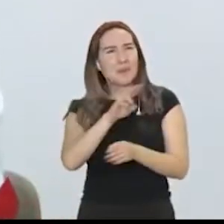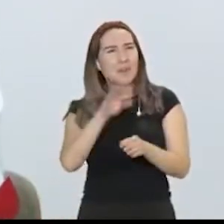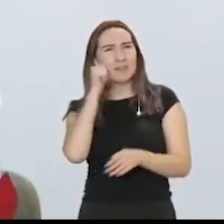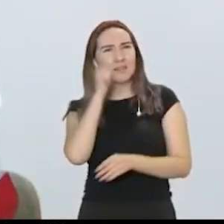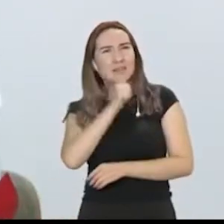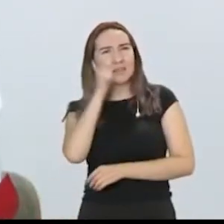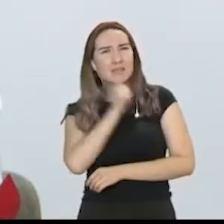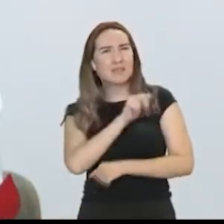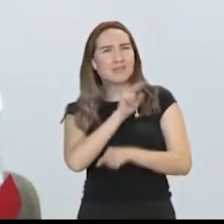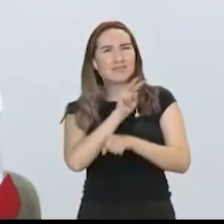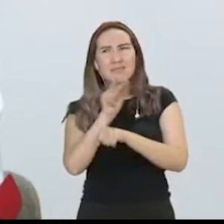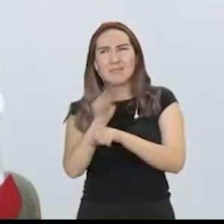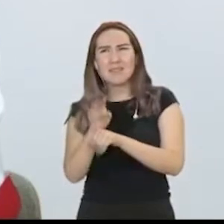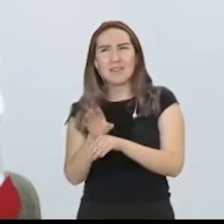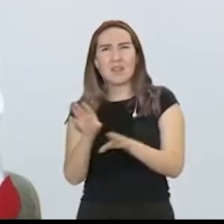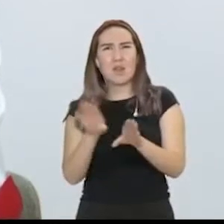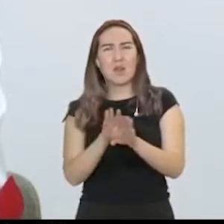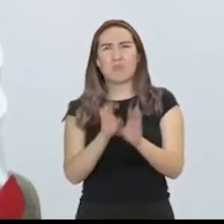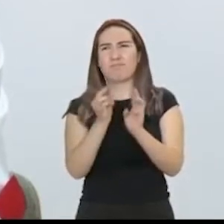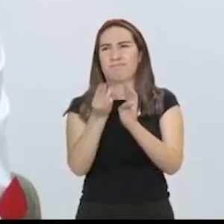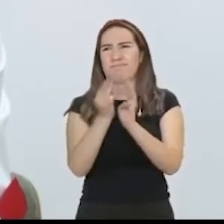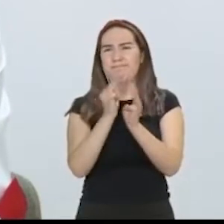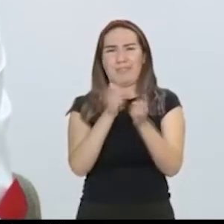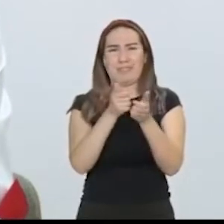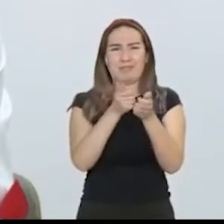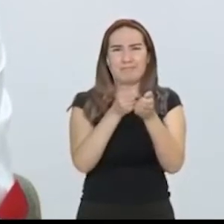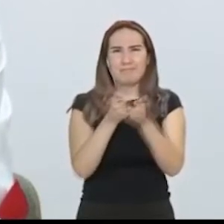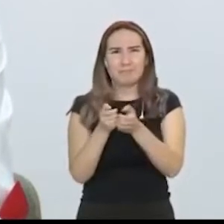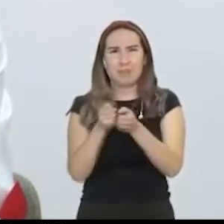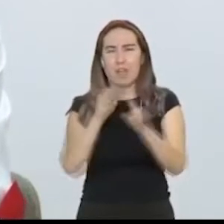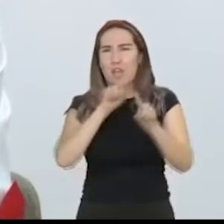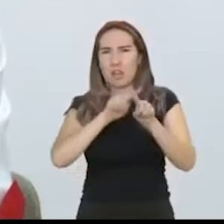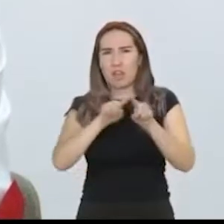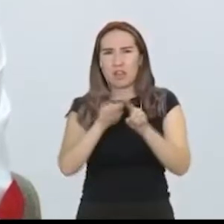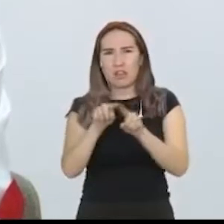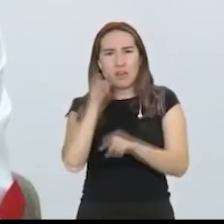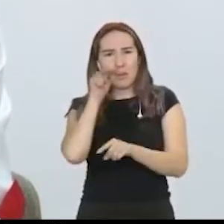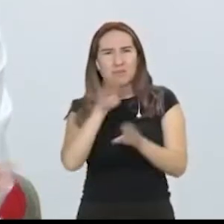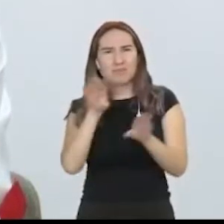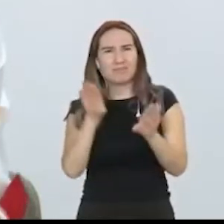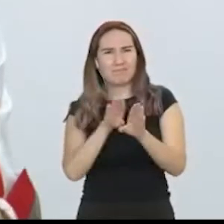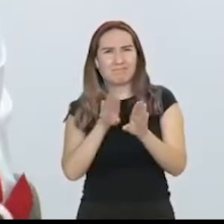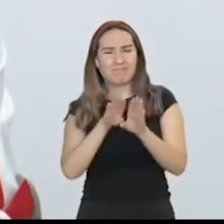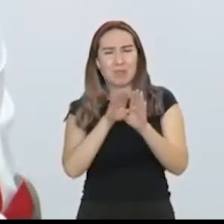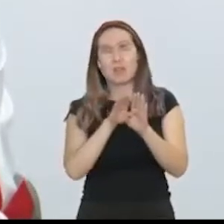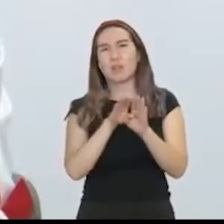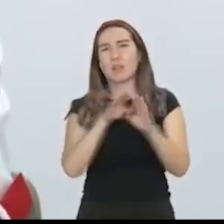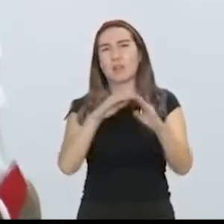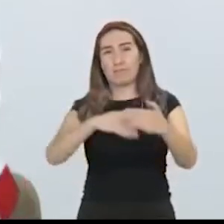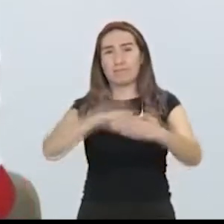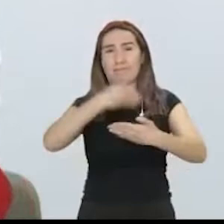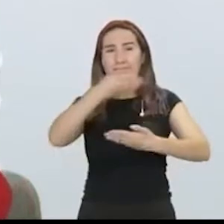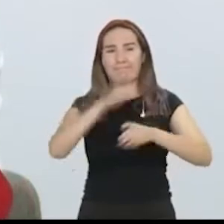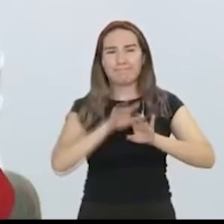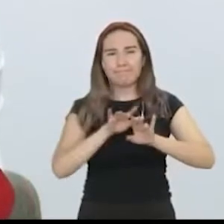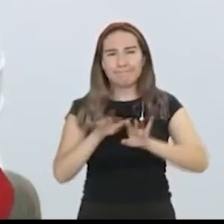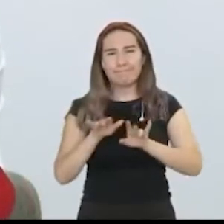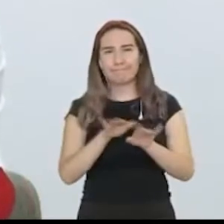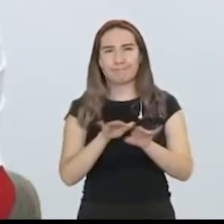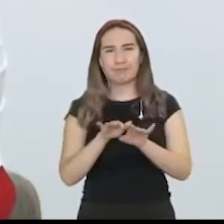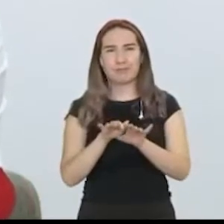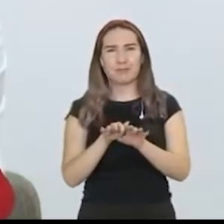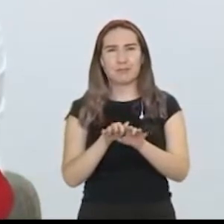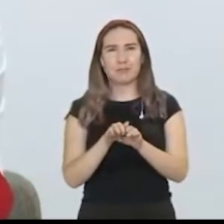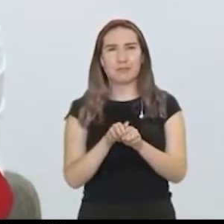sociales, ese teléfono del que no se apartan nuestros jóvenes hoy en día, de esa computadora en donde se comunican, comunica esto.